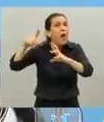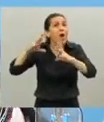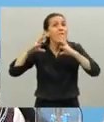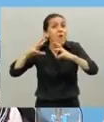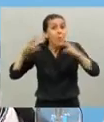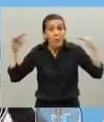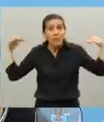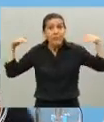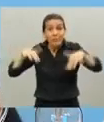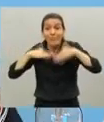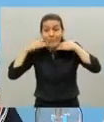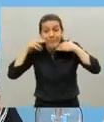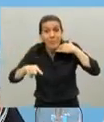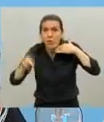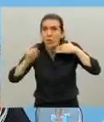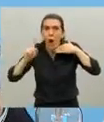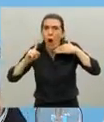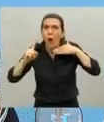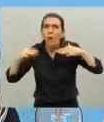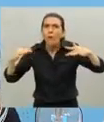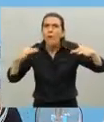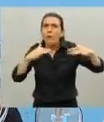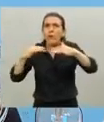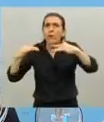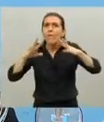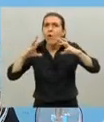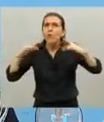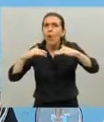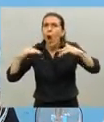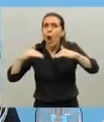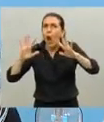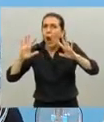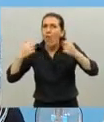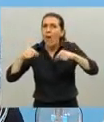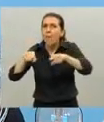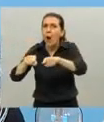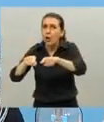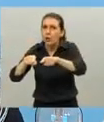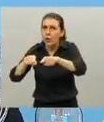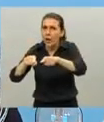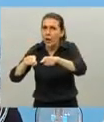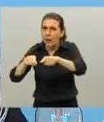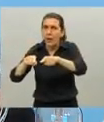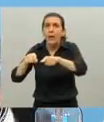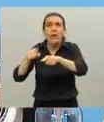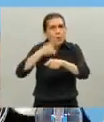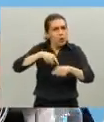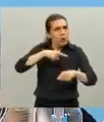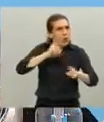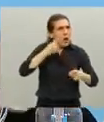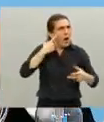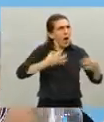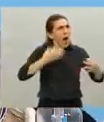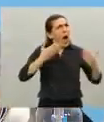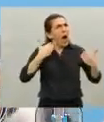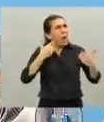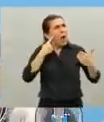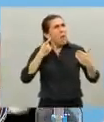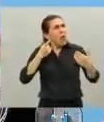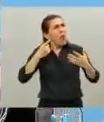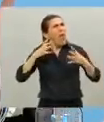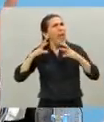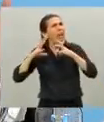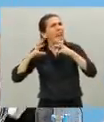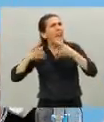fútbol sino la la actividad que eso es algo que nosotros también analizamos ver si pueden volver a entrenar